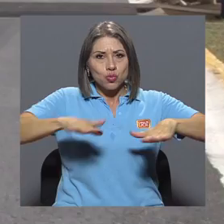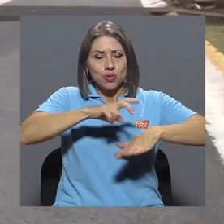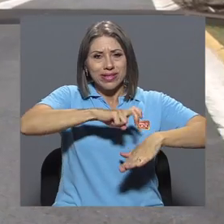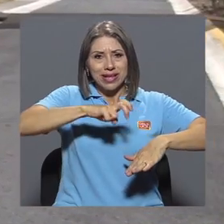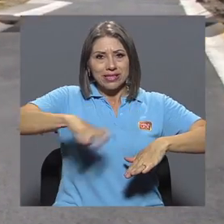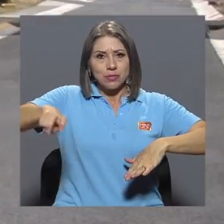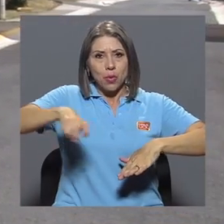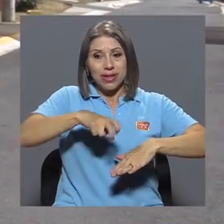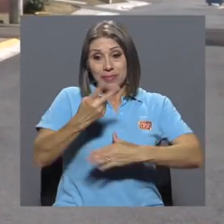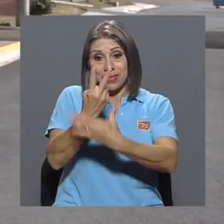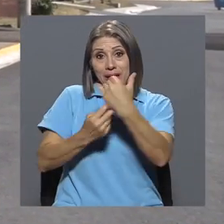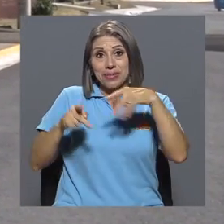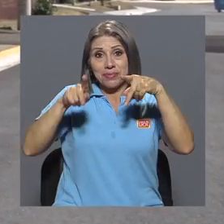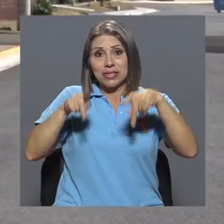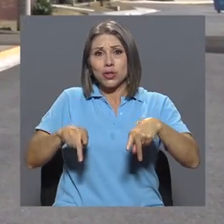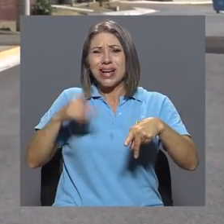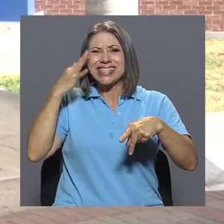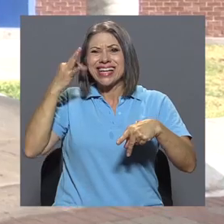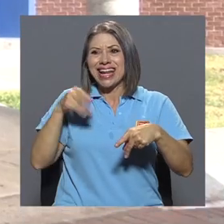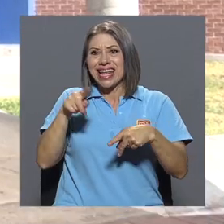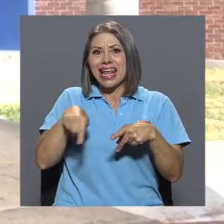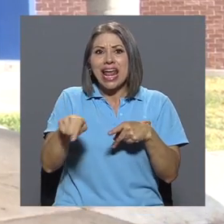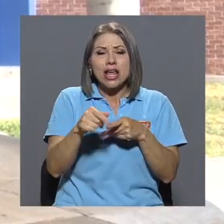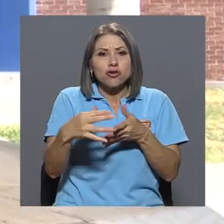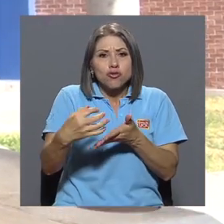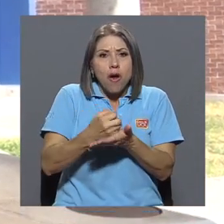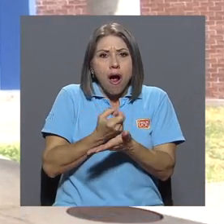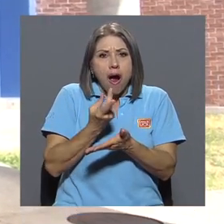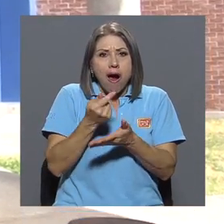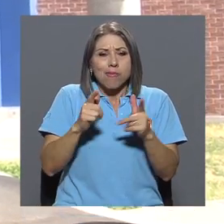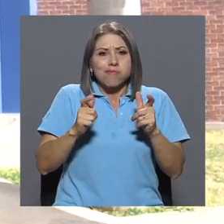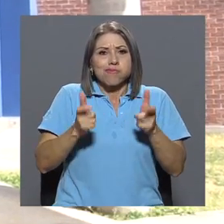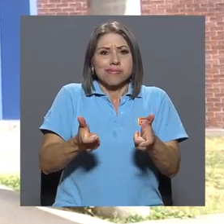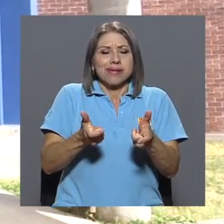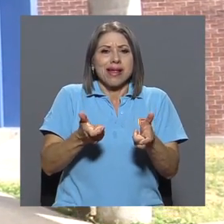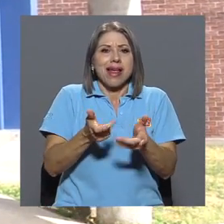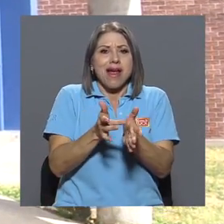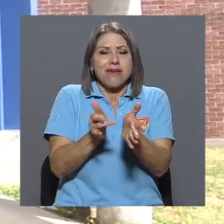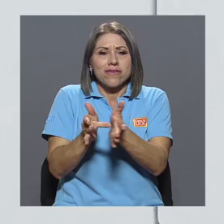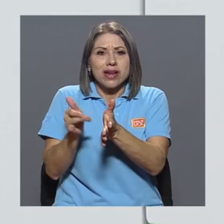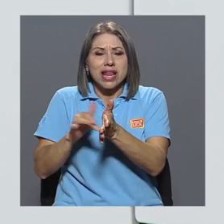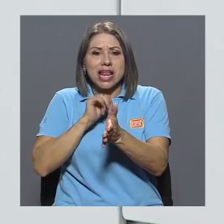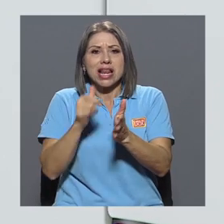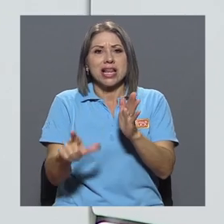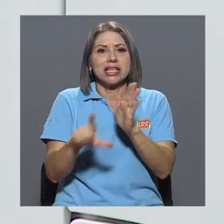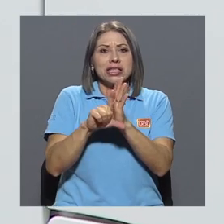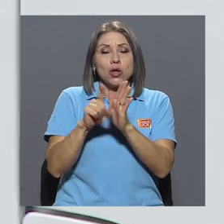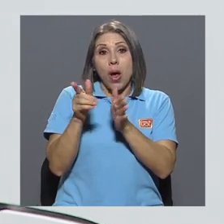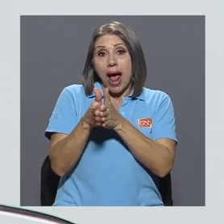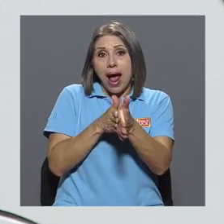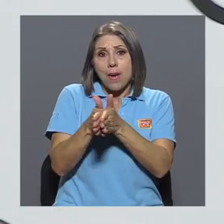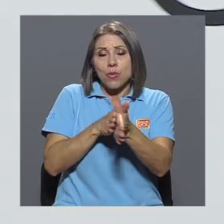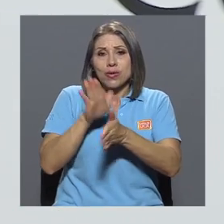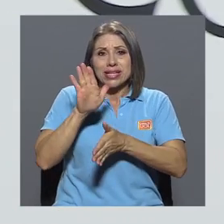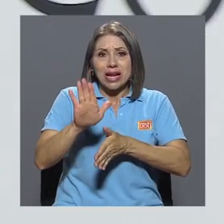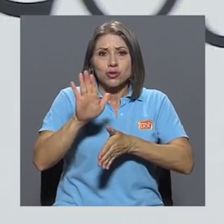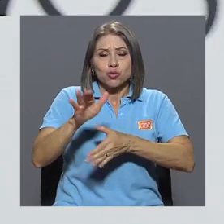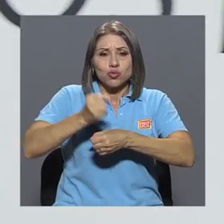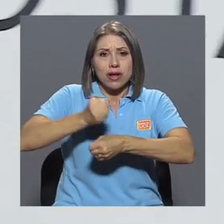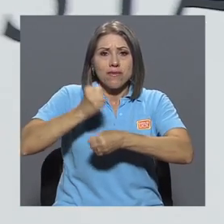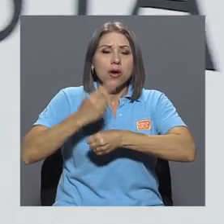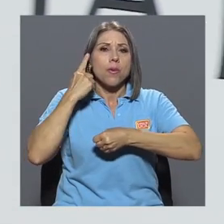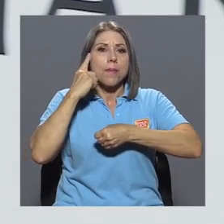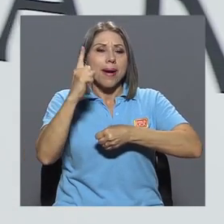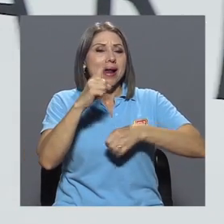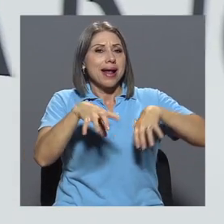vincula con actos de enriquecimiento ilícito, presuntamente por aprovechar el cargo para realizar actividades privadas y utilizar